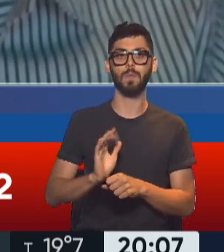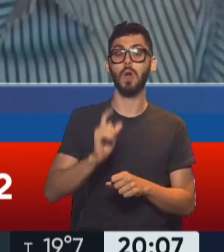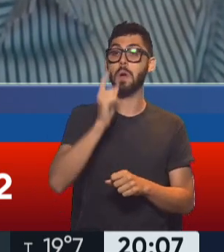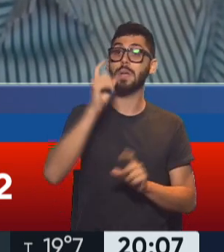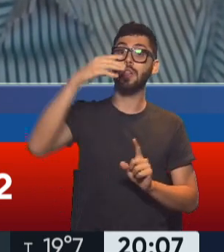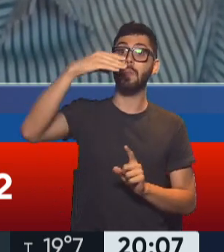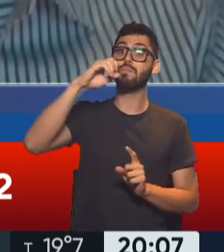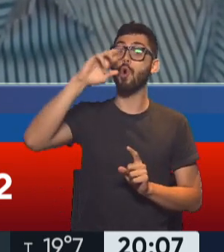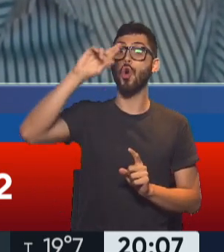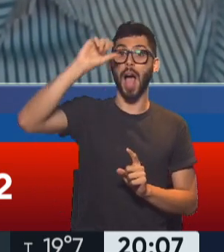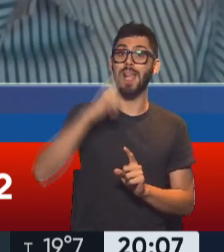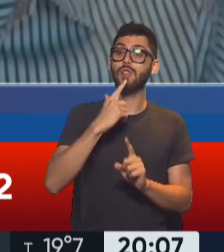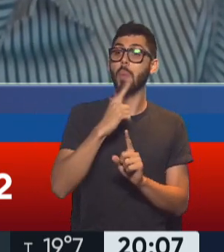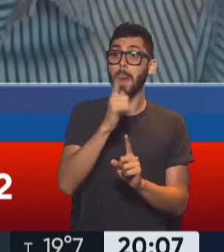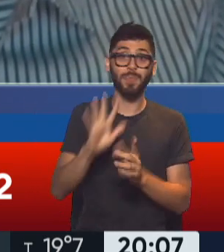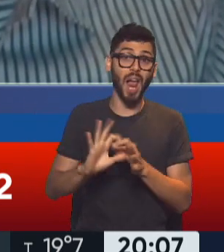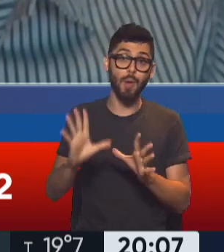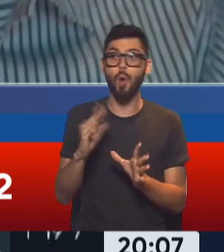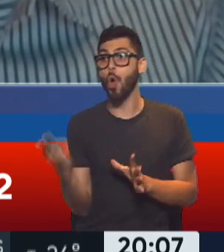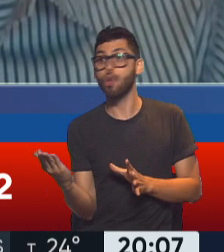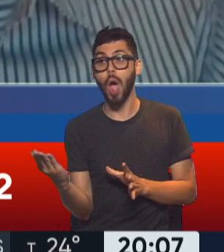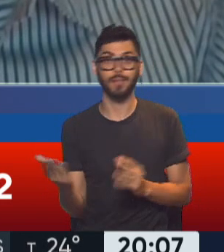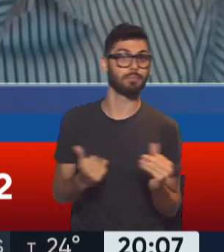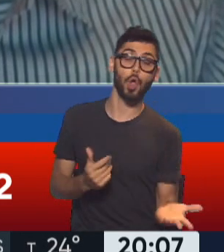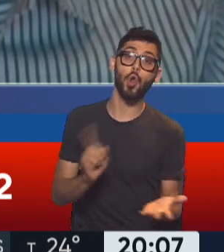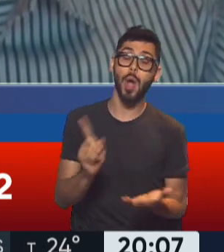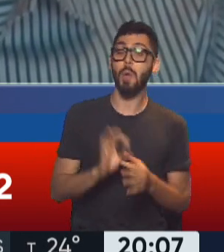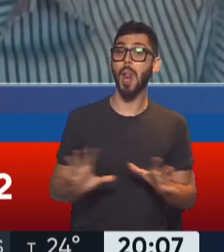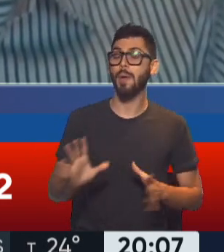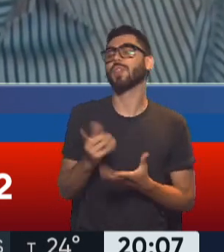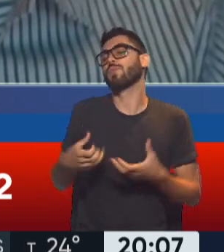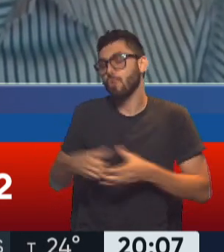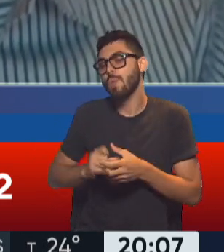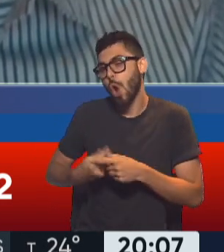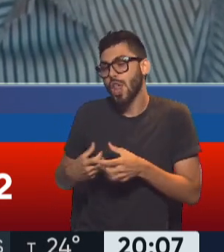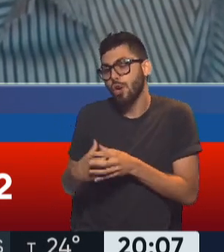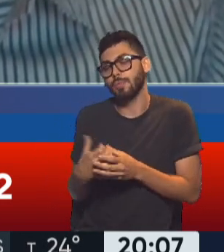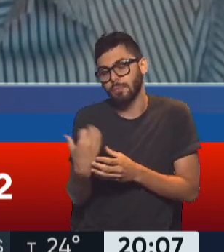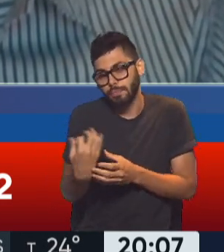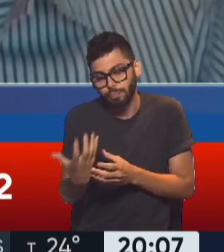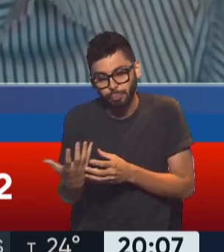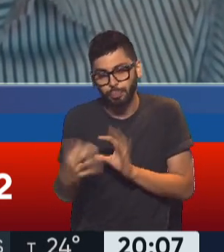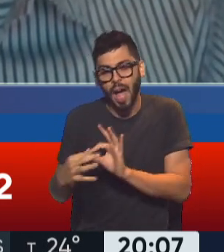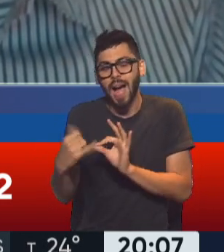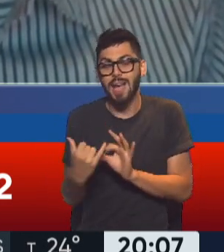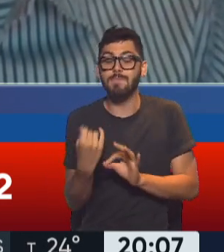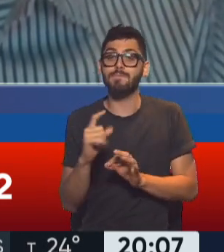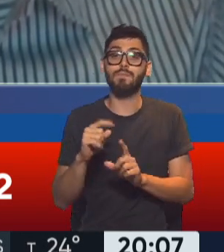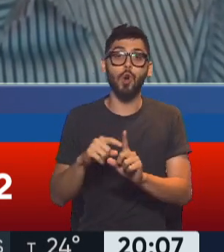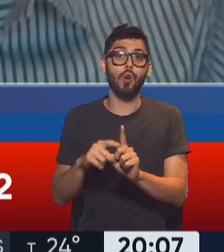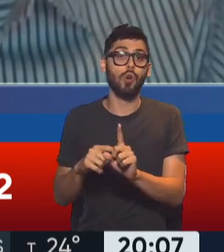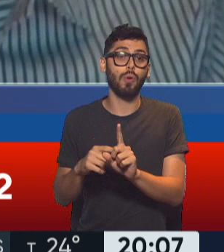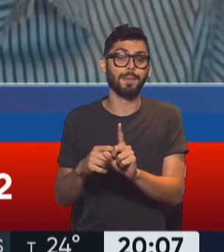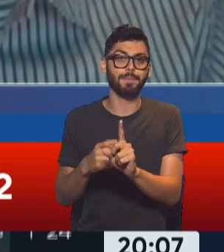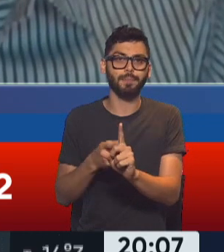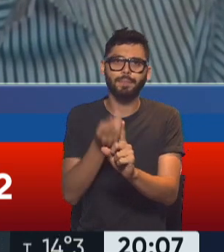hoy un agente libre, claramente tiene su partido, su guiño político, pero no se lo puede identificar